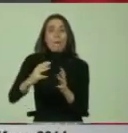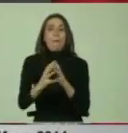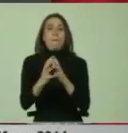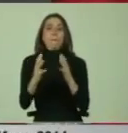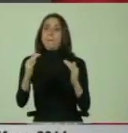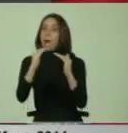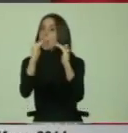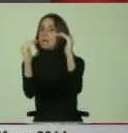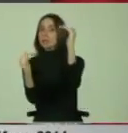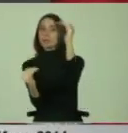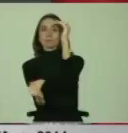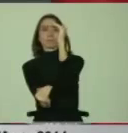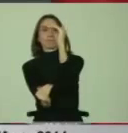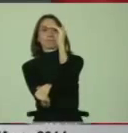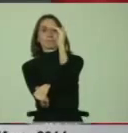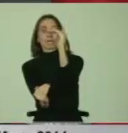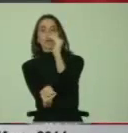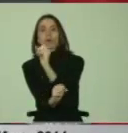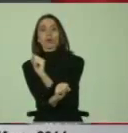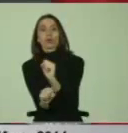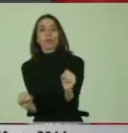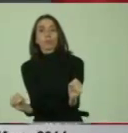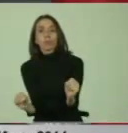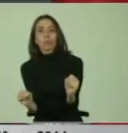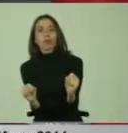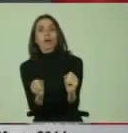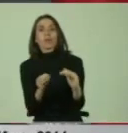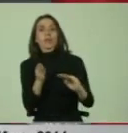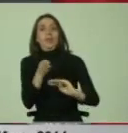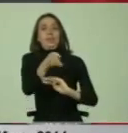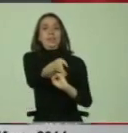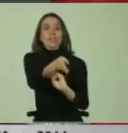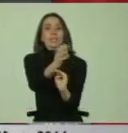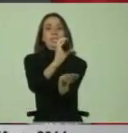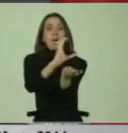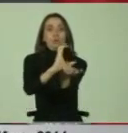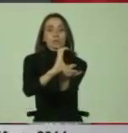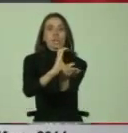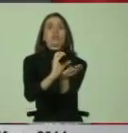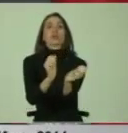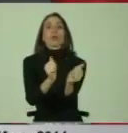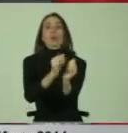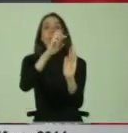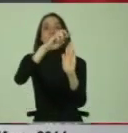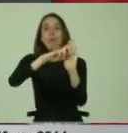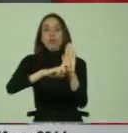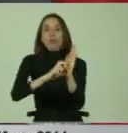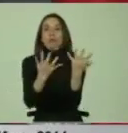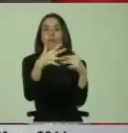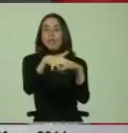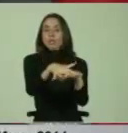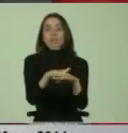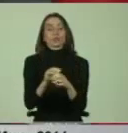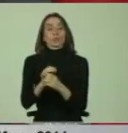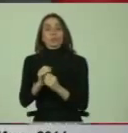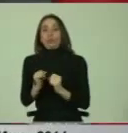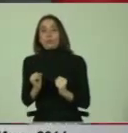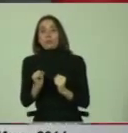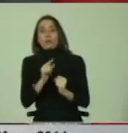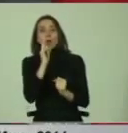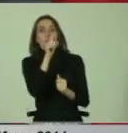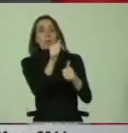mayor desventaje porque no pueden muchas veces acceder a un centro que tenga proyecto de integración o no pueden tener los